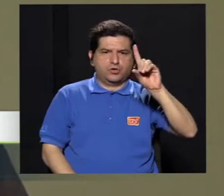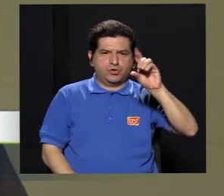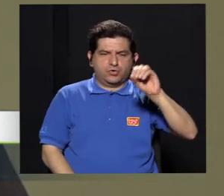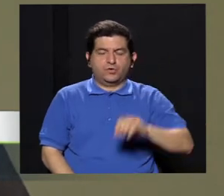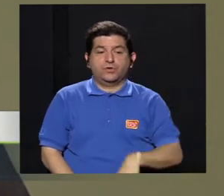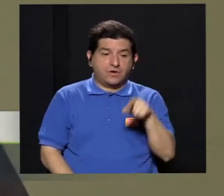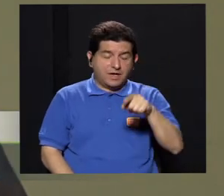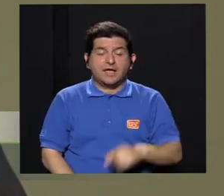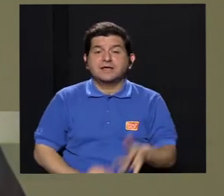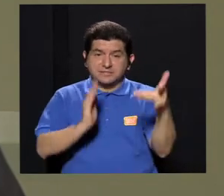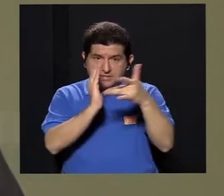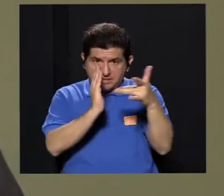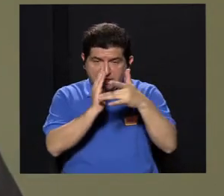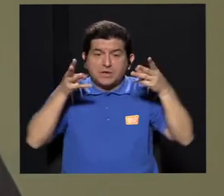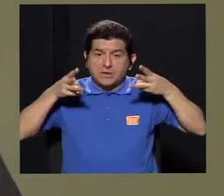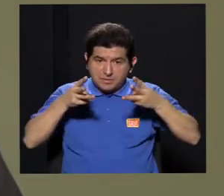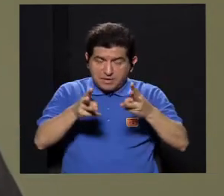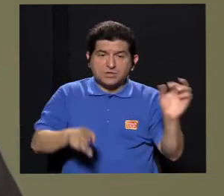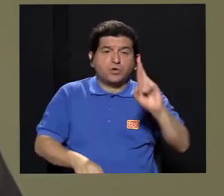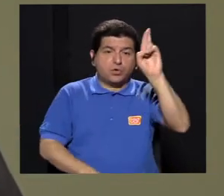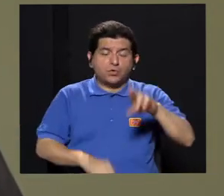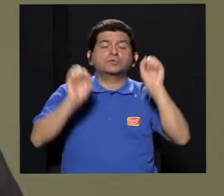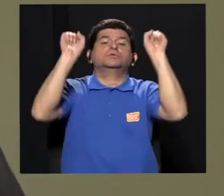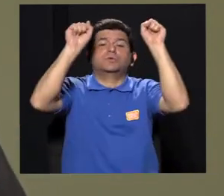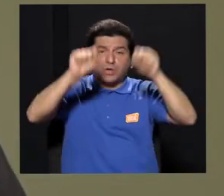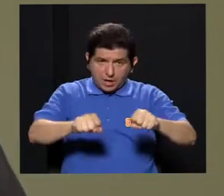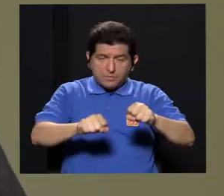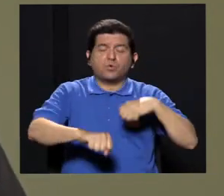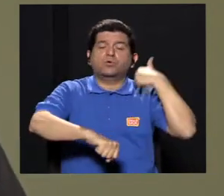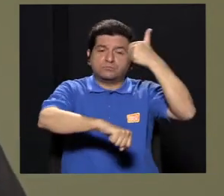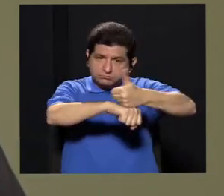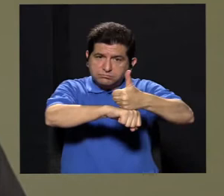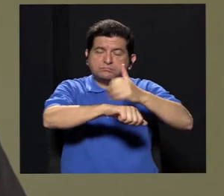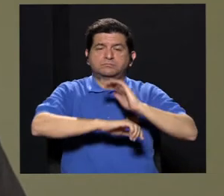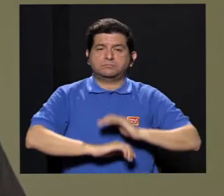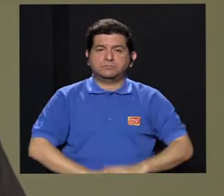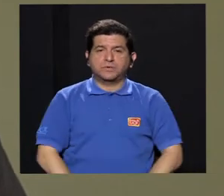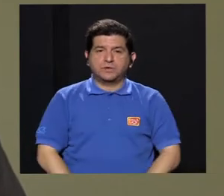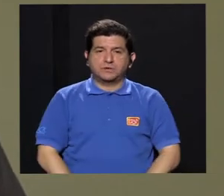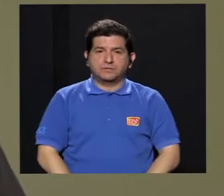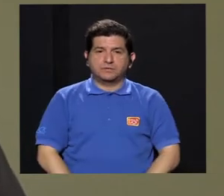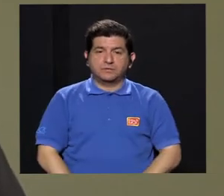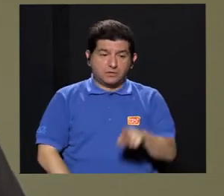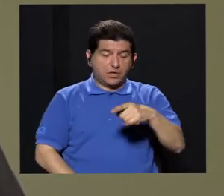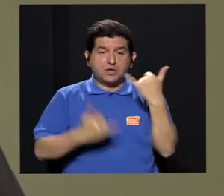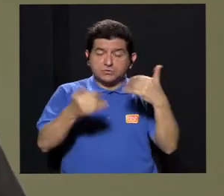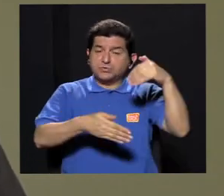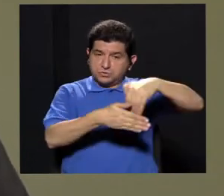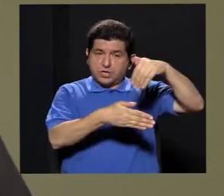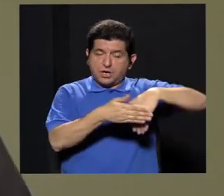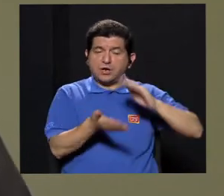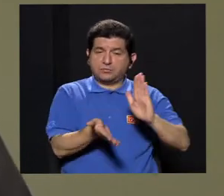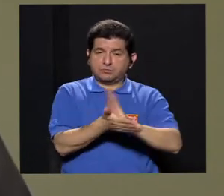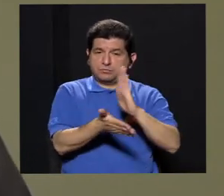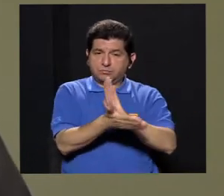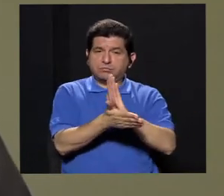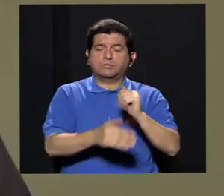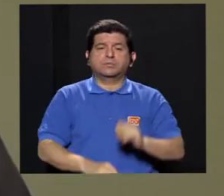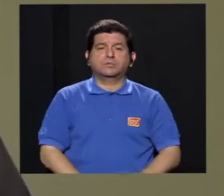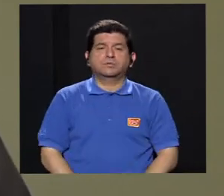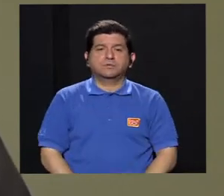Imagínense, o sea, esa metodología y tecnología Costa Rica fue capaz de implementarla y eso está